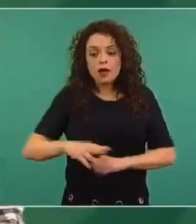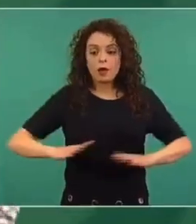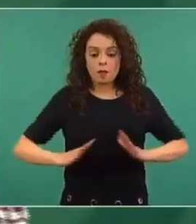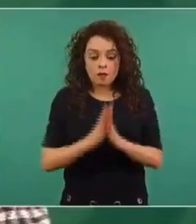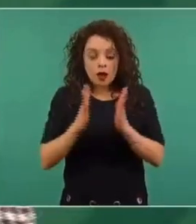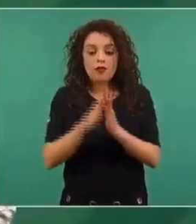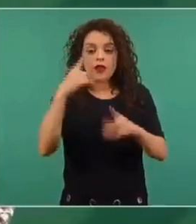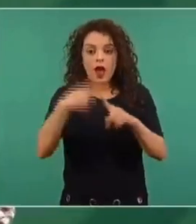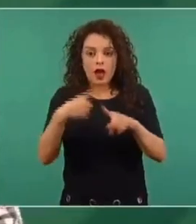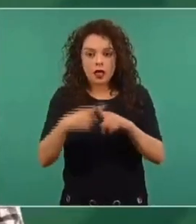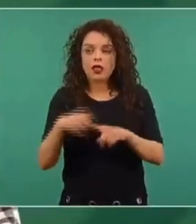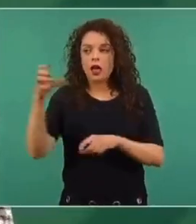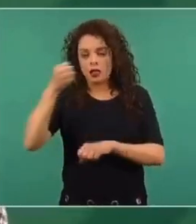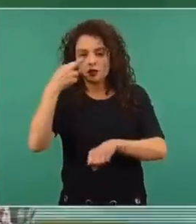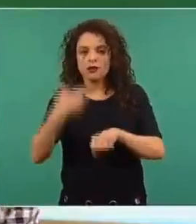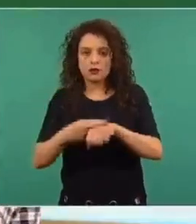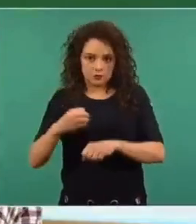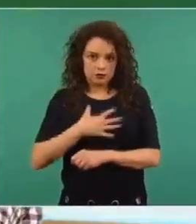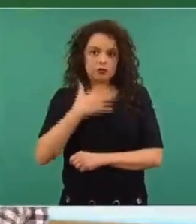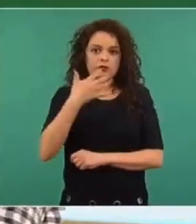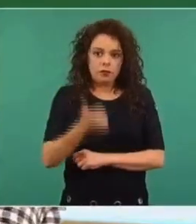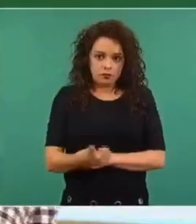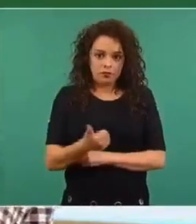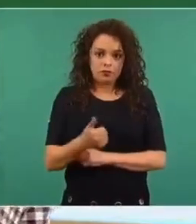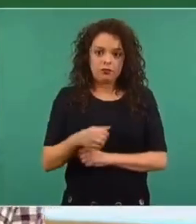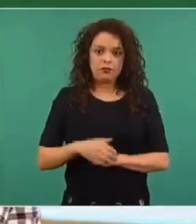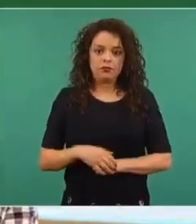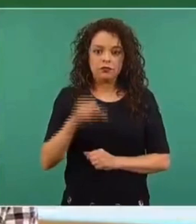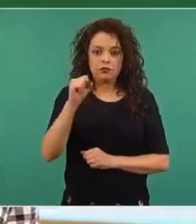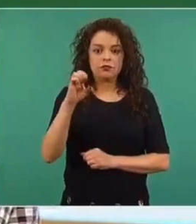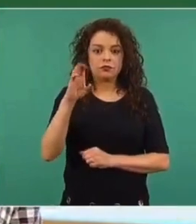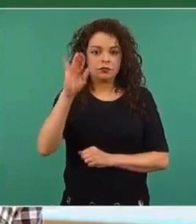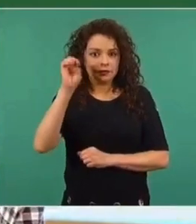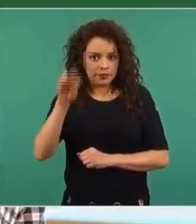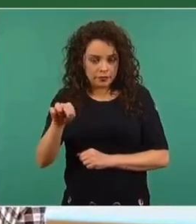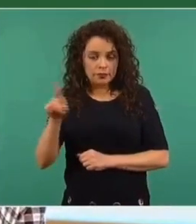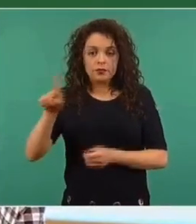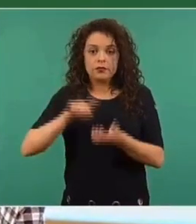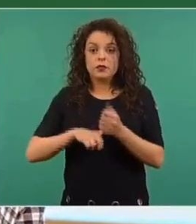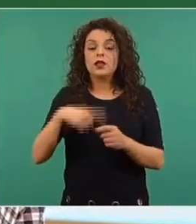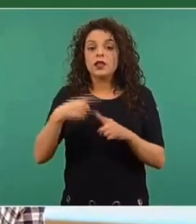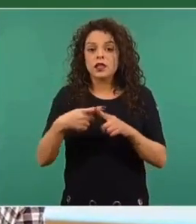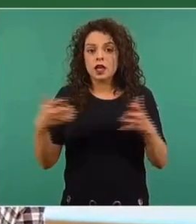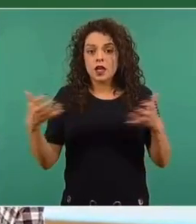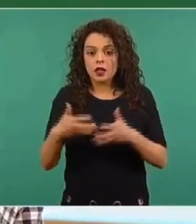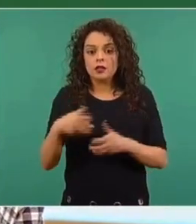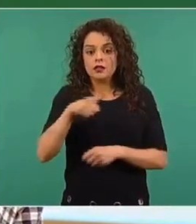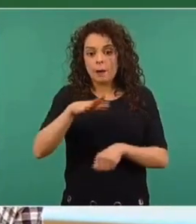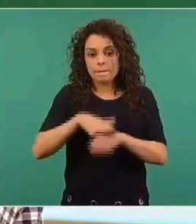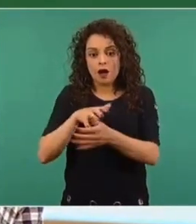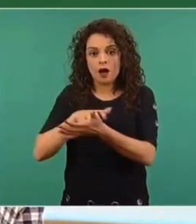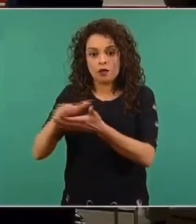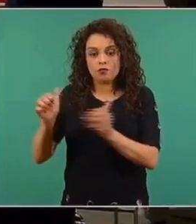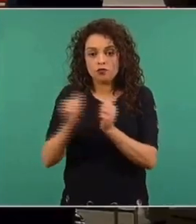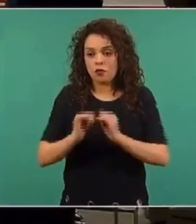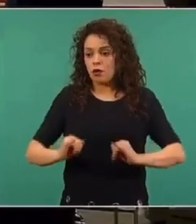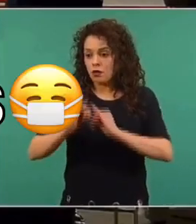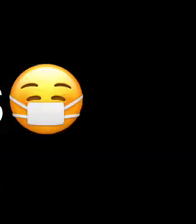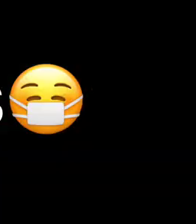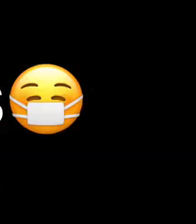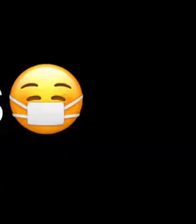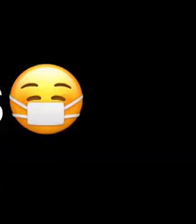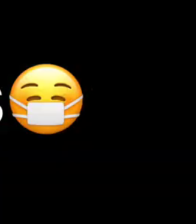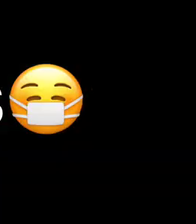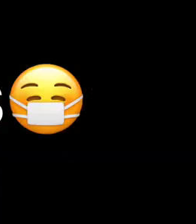Bienestar y la conducción técnica en la parte de salud la lleva la Secretaría de Salud con las instituciones del sector salud.